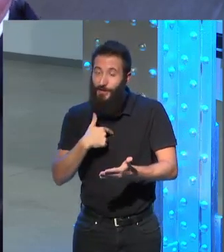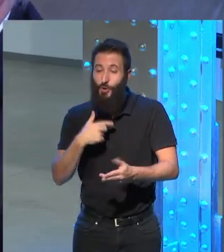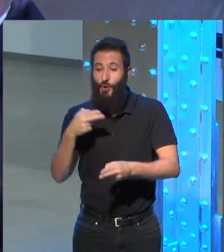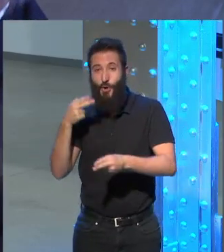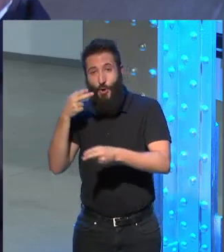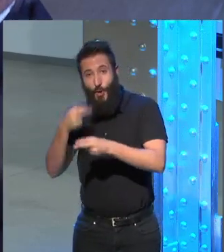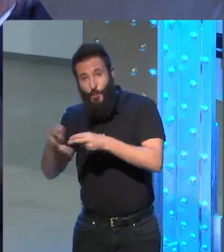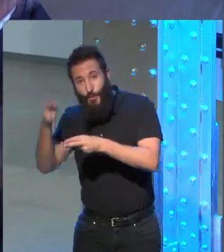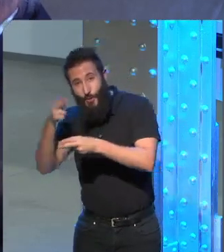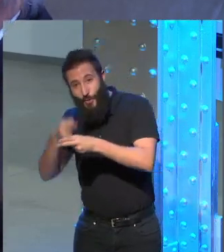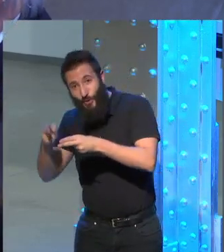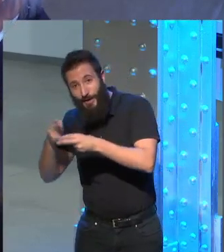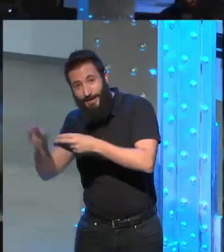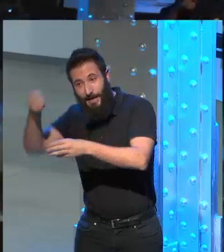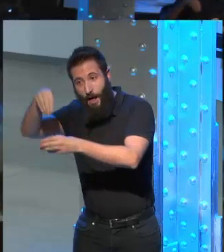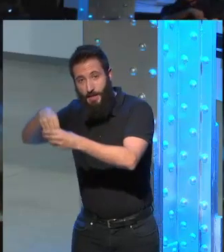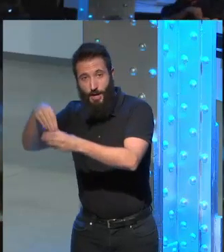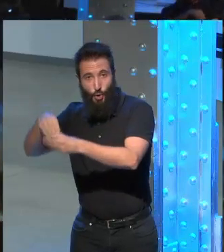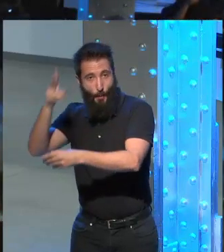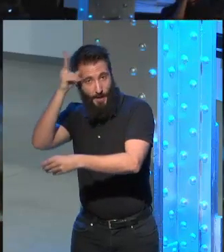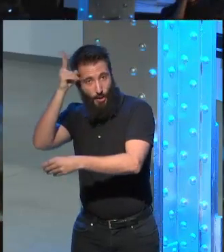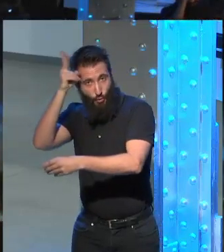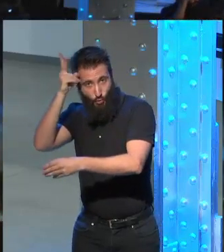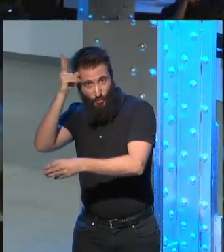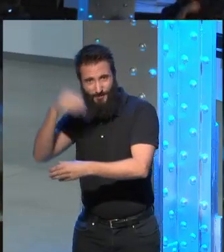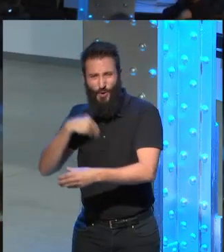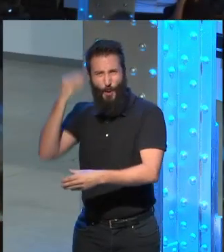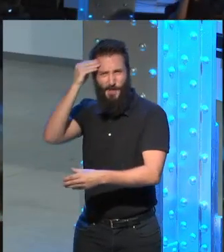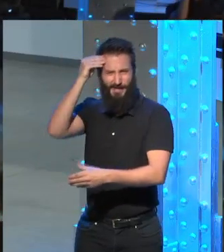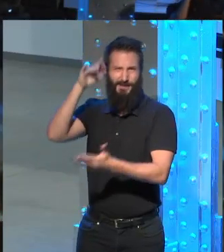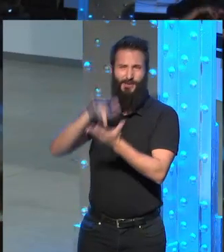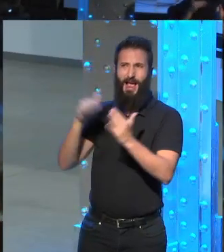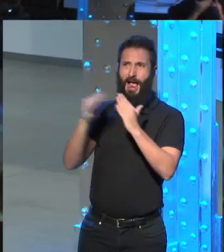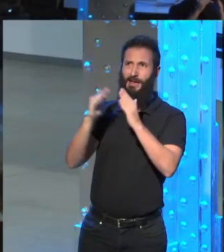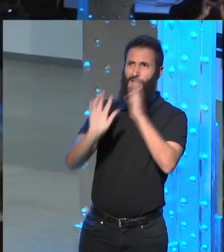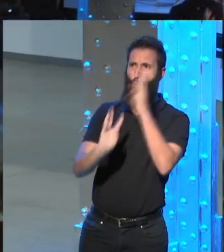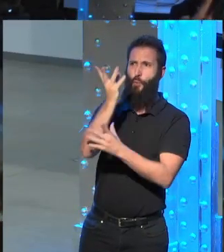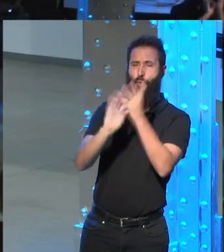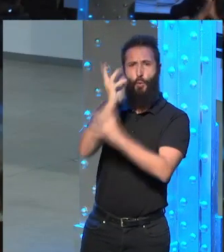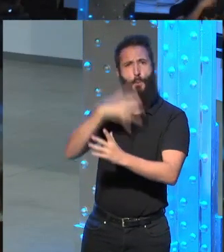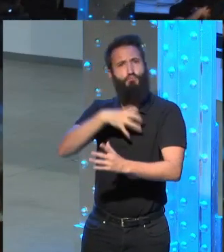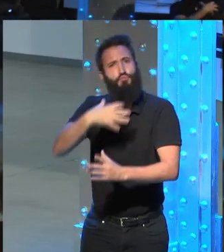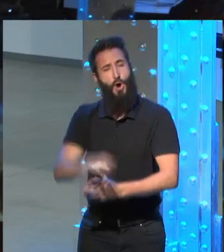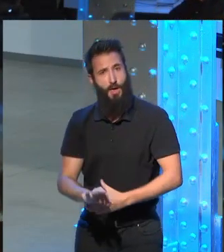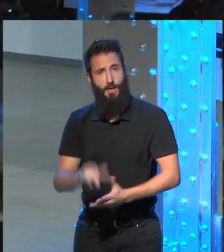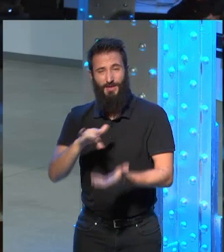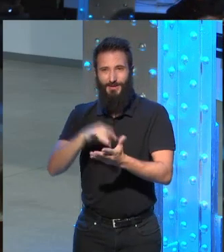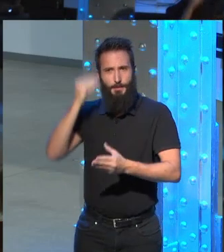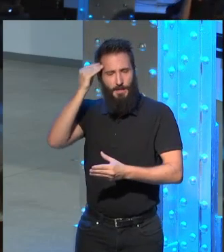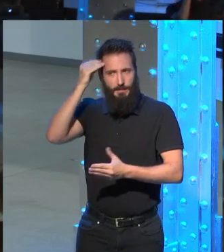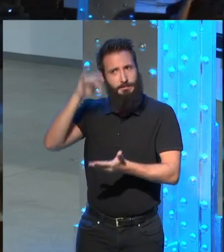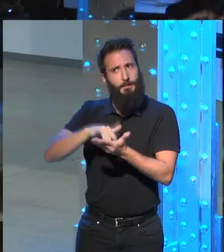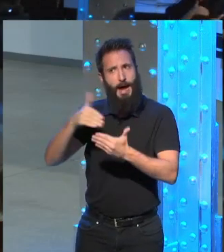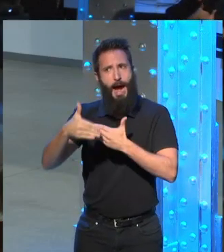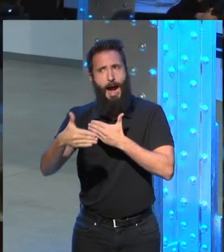hacer política activa en el Perú pensando que me podían quemar la casa decidí poner todos los archivos que